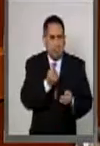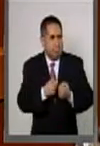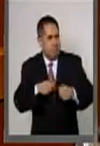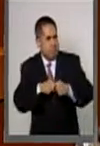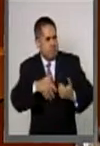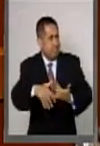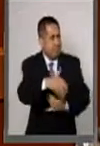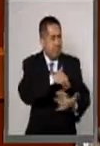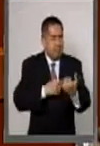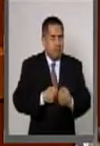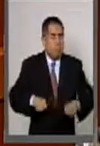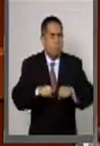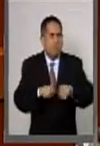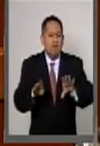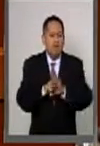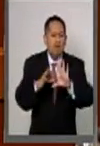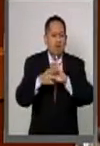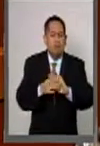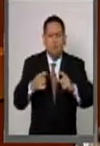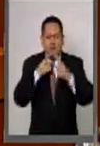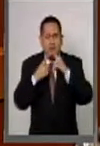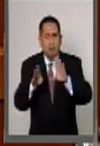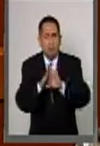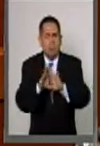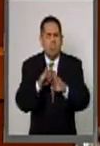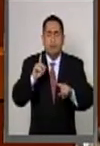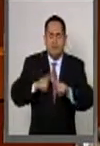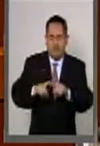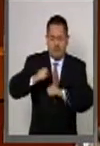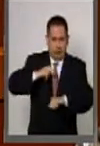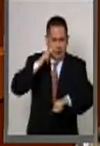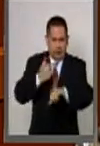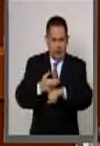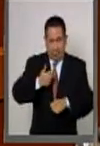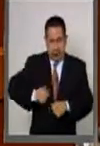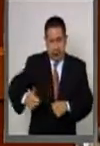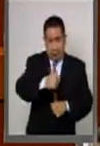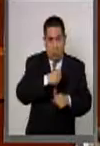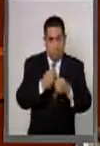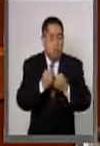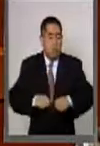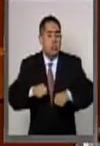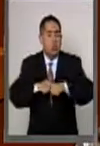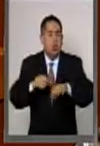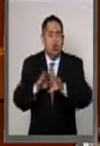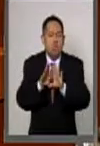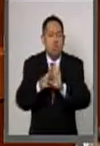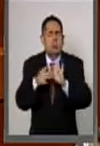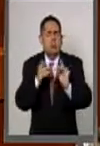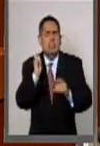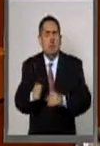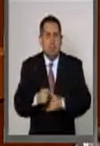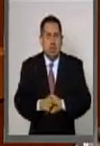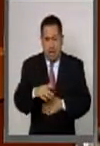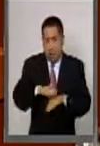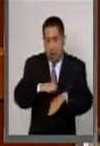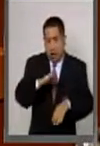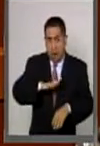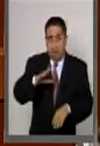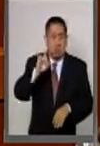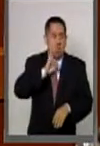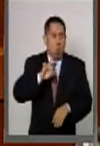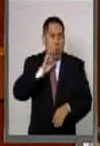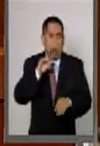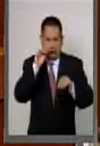conjunto, sabiendo el rol que a cada uno le corresponde jugar en la sociedad. Cierto que ya hay más mujeres en